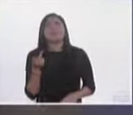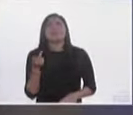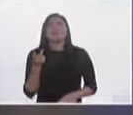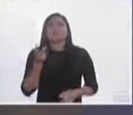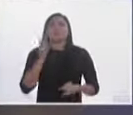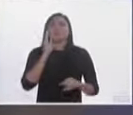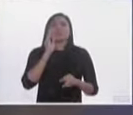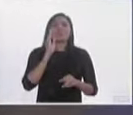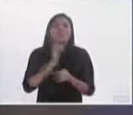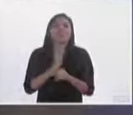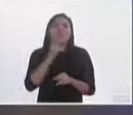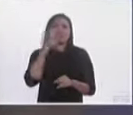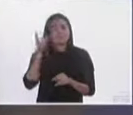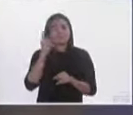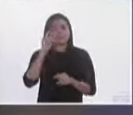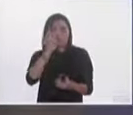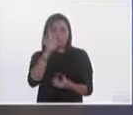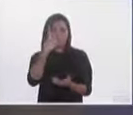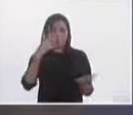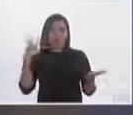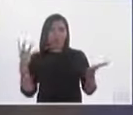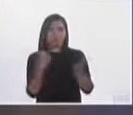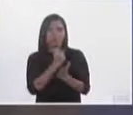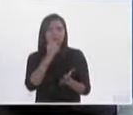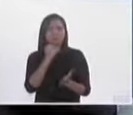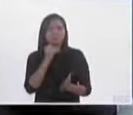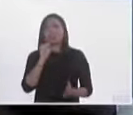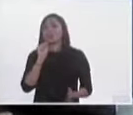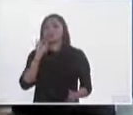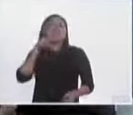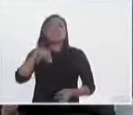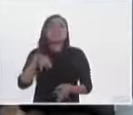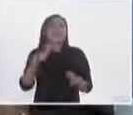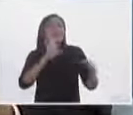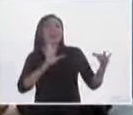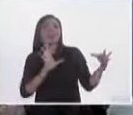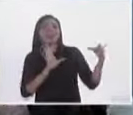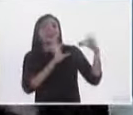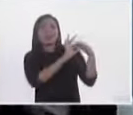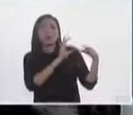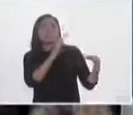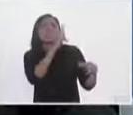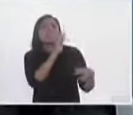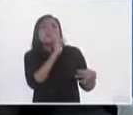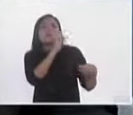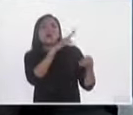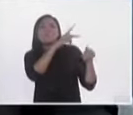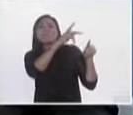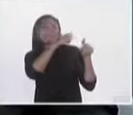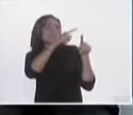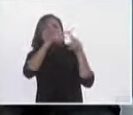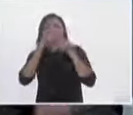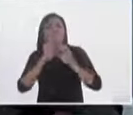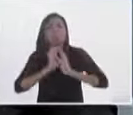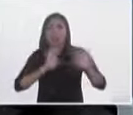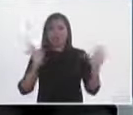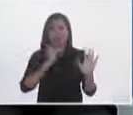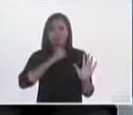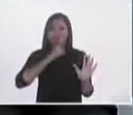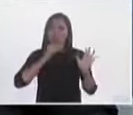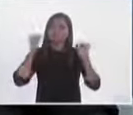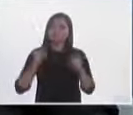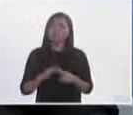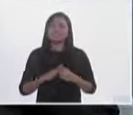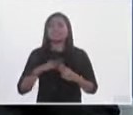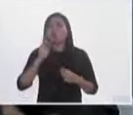un ganador sin partido político. Ahora que se va a conformar la siguiente legislatura a partir